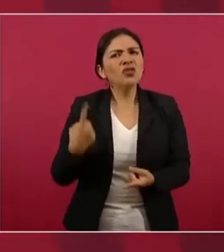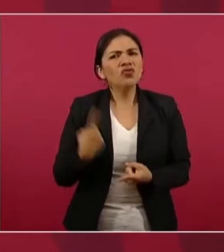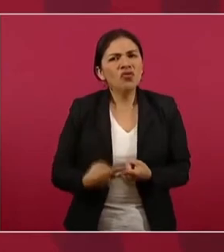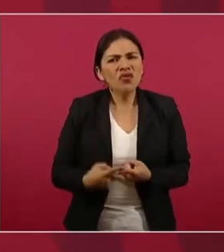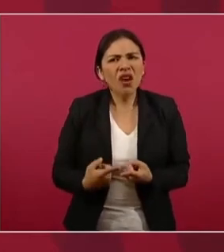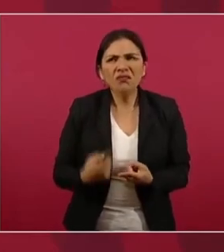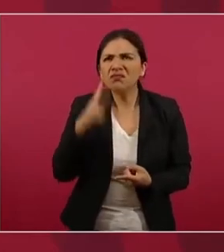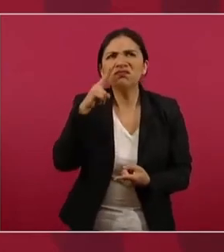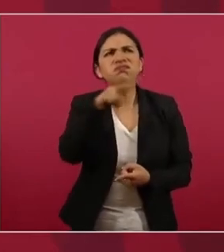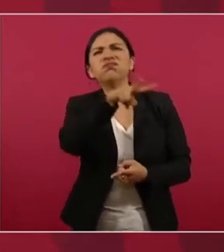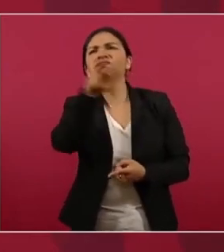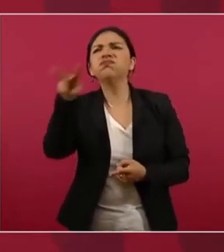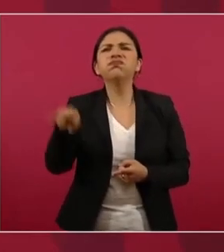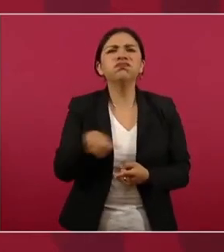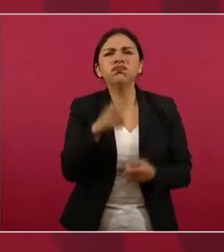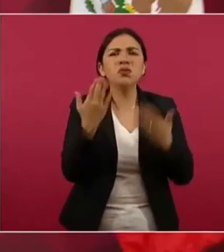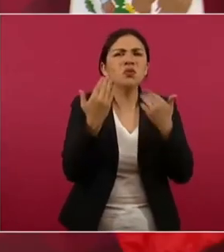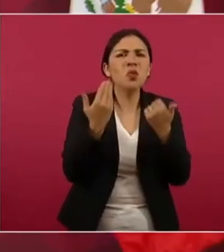Porque no lo veía.